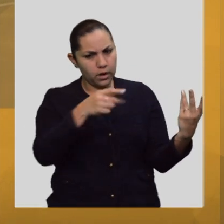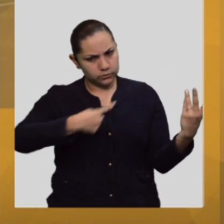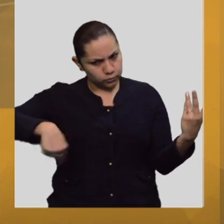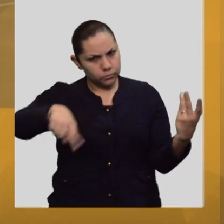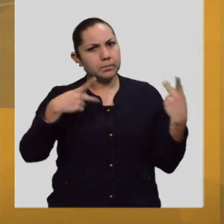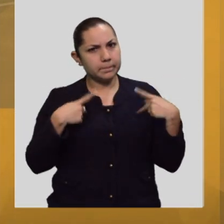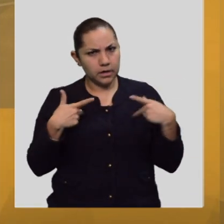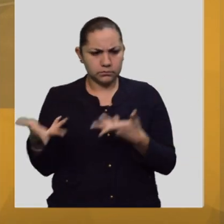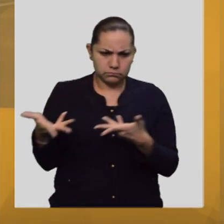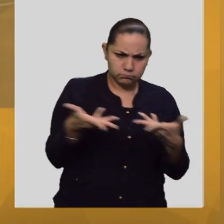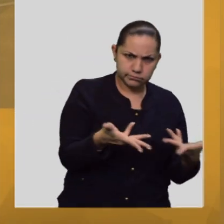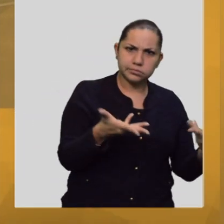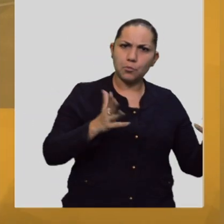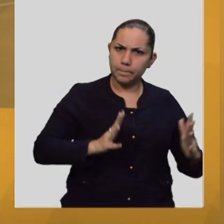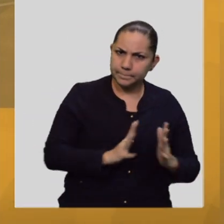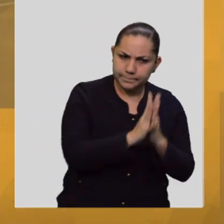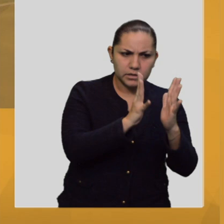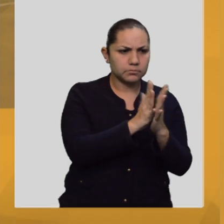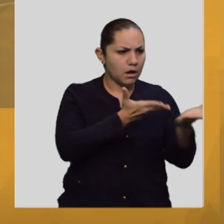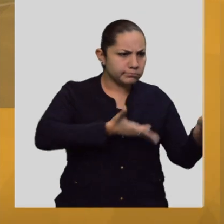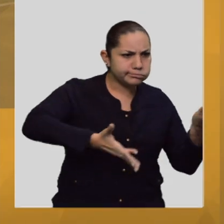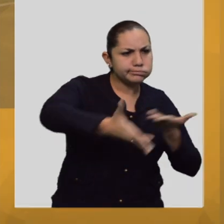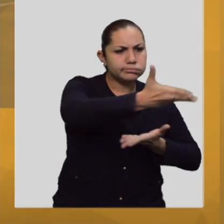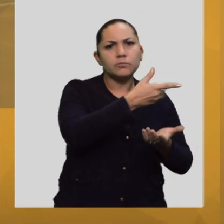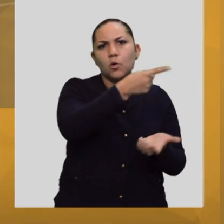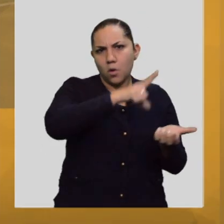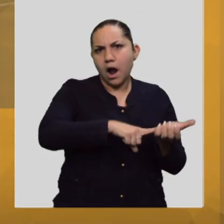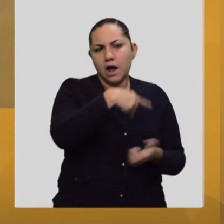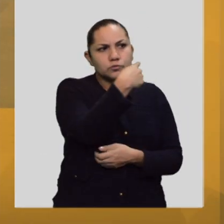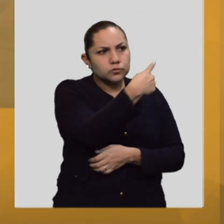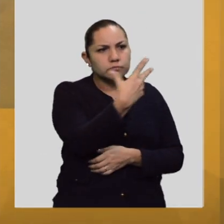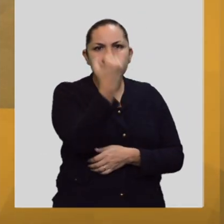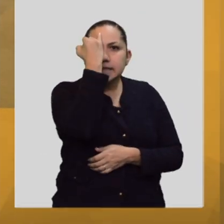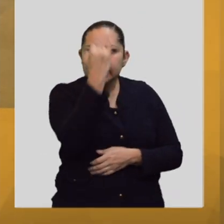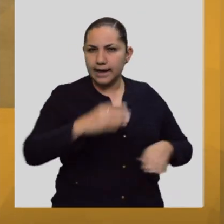conversaciones, más allá del patrimonio, porque el patrimonio mismo son estas ideas.